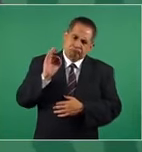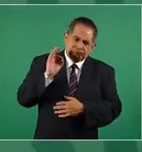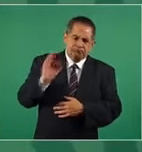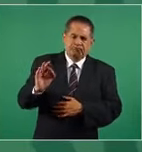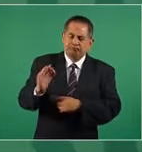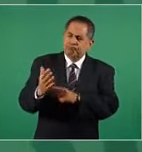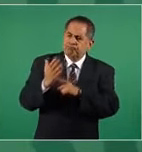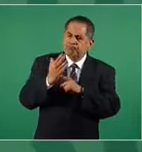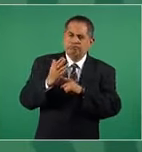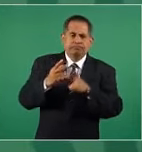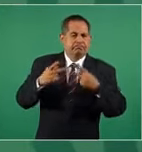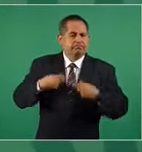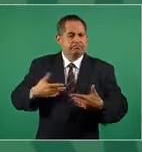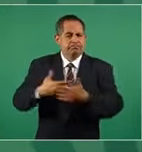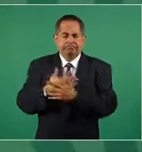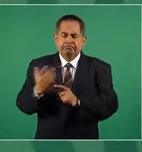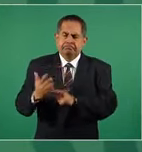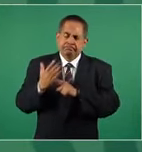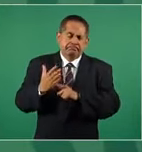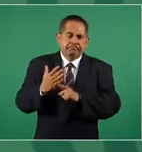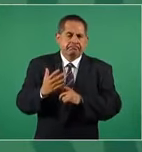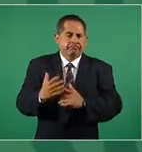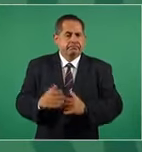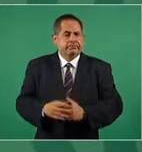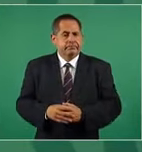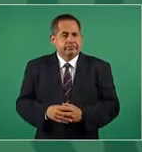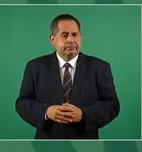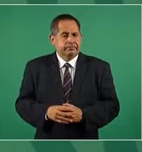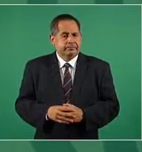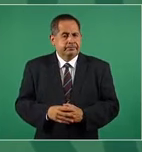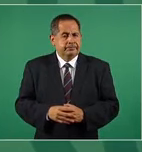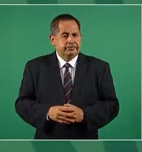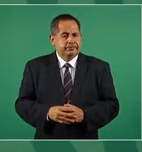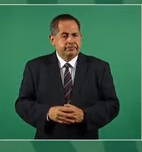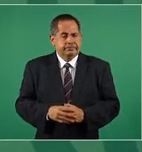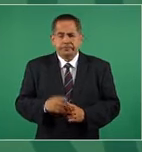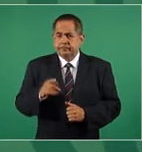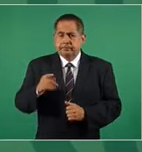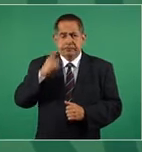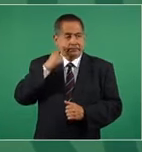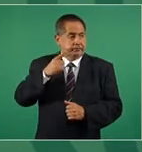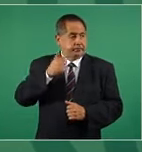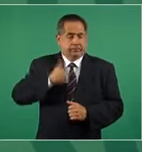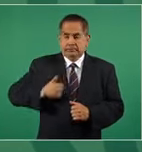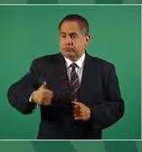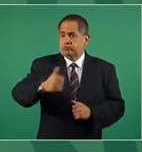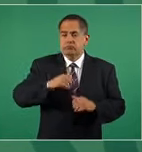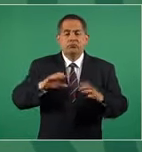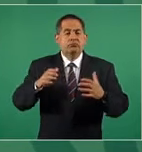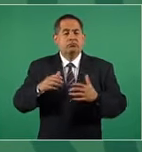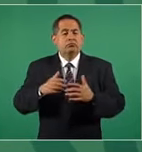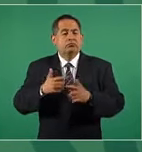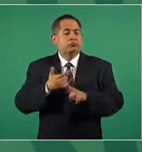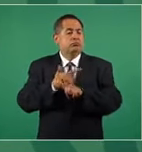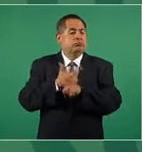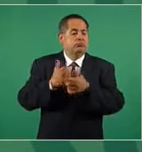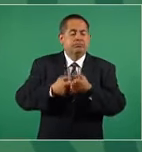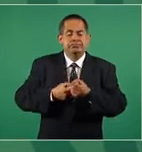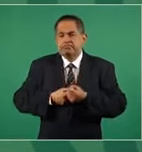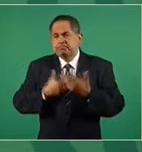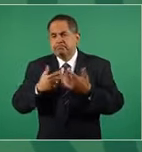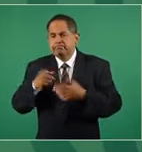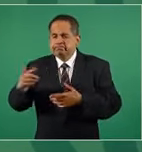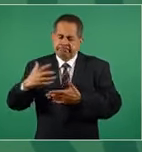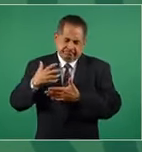y que la libertad no se implora, se conquista